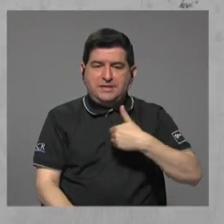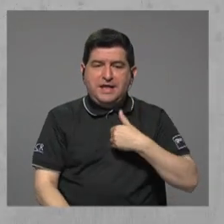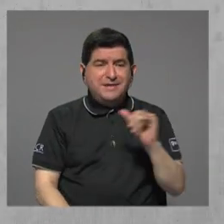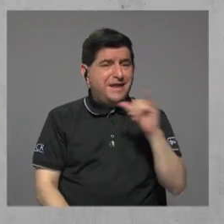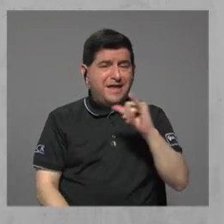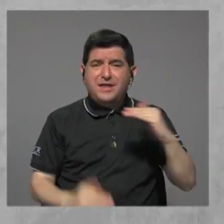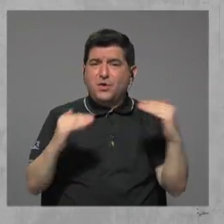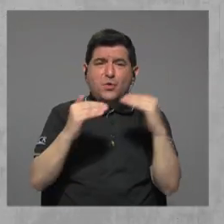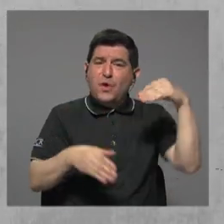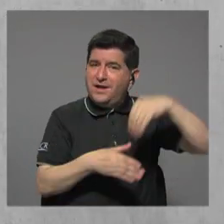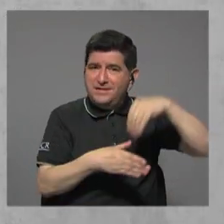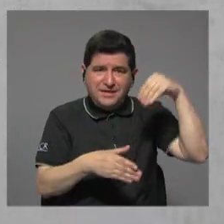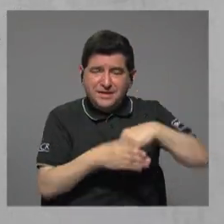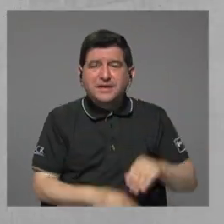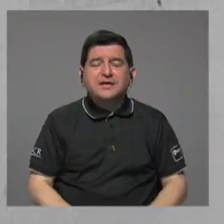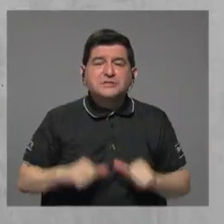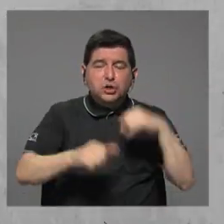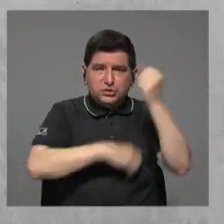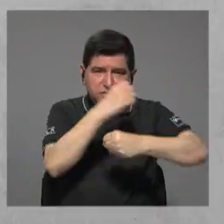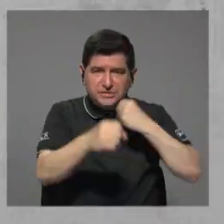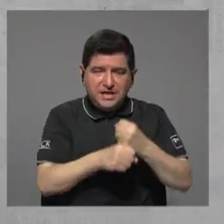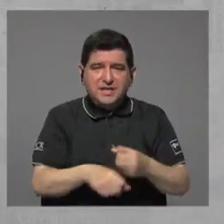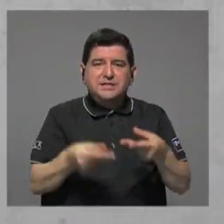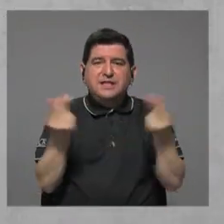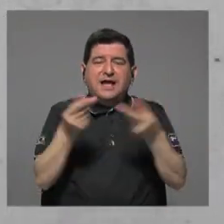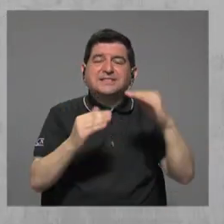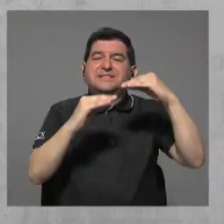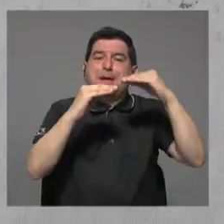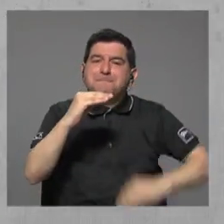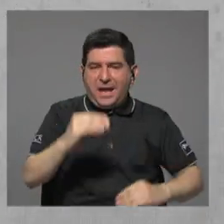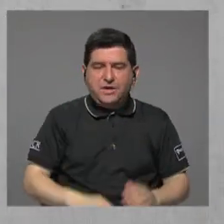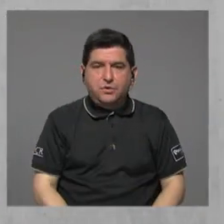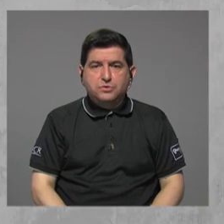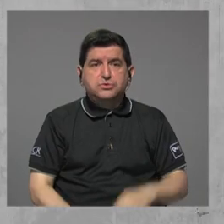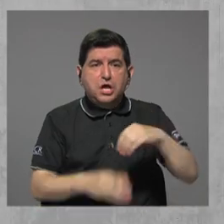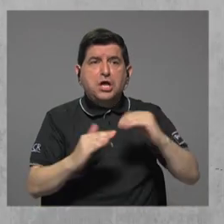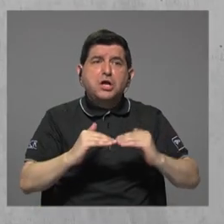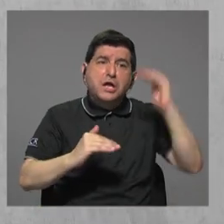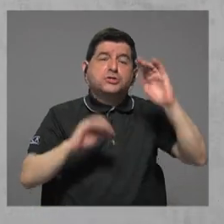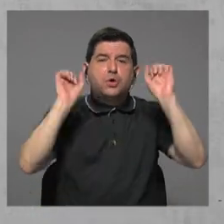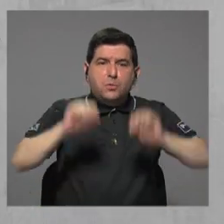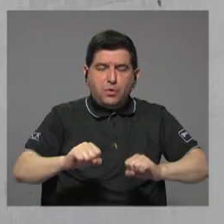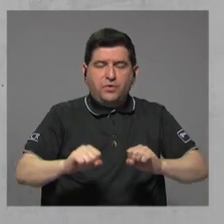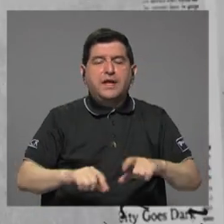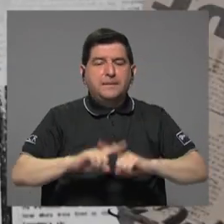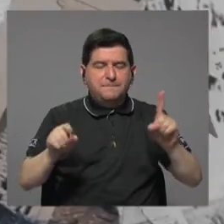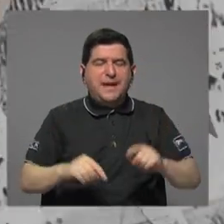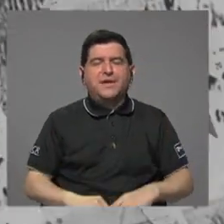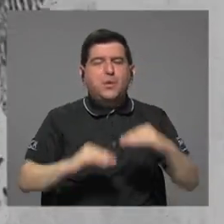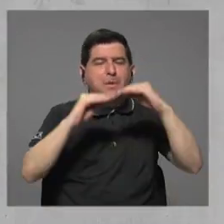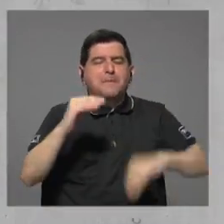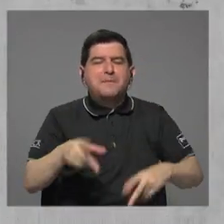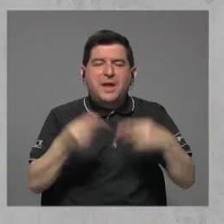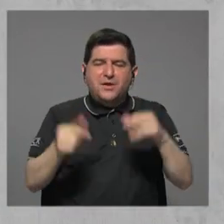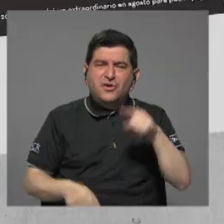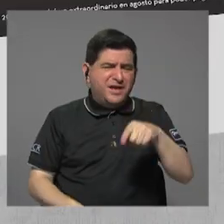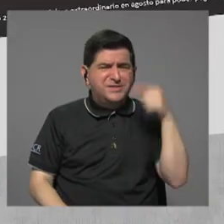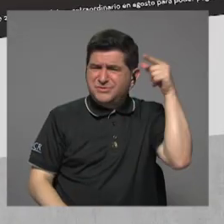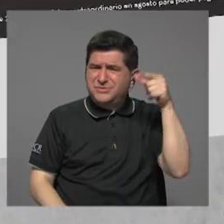mismo nivel de ingreso, el siguiente año va a poder gastar menos. Podrá tener un ingreso mayor, pero puede gastar menos. Eso es insentido.